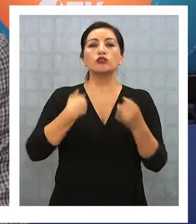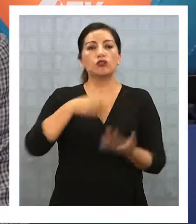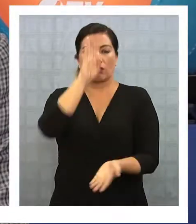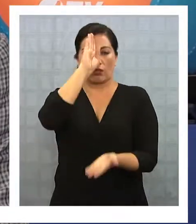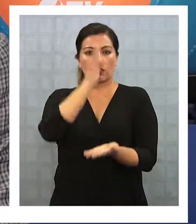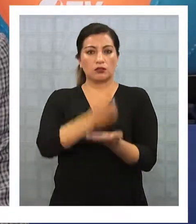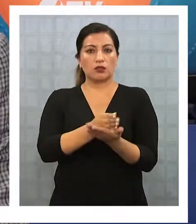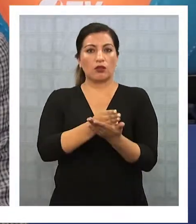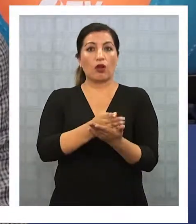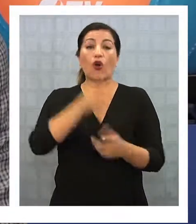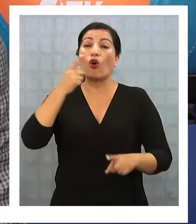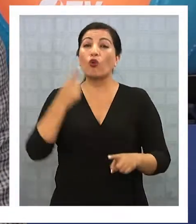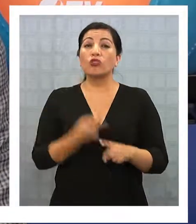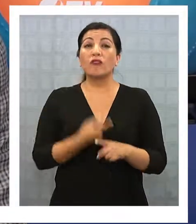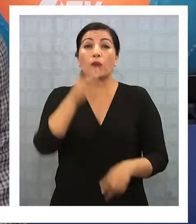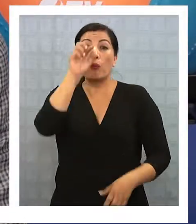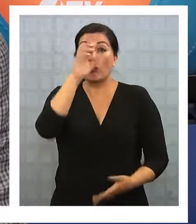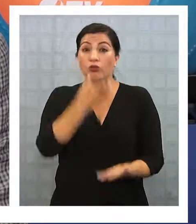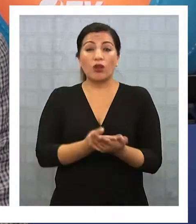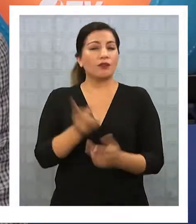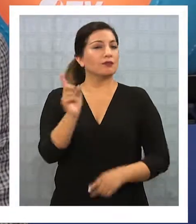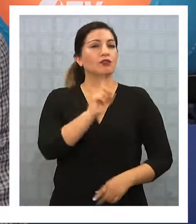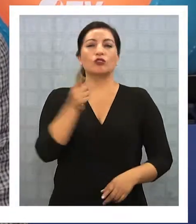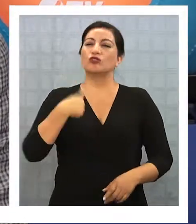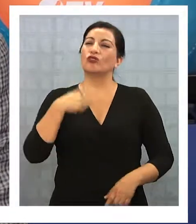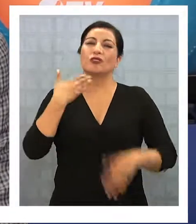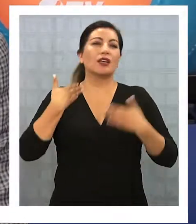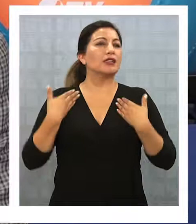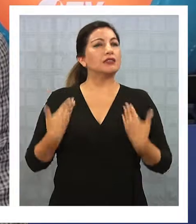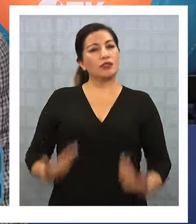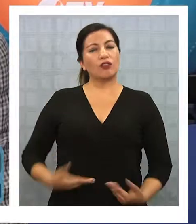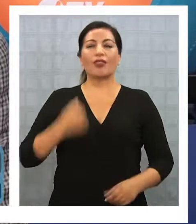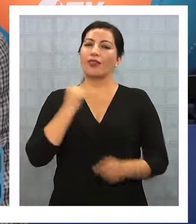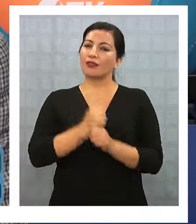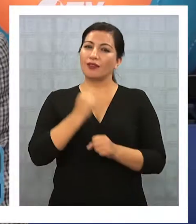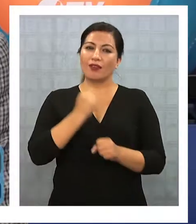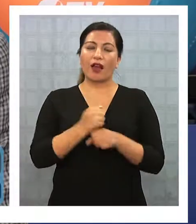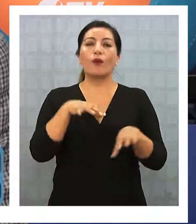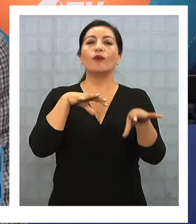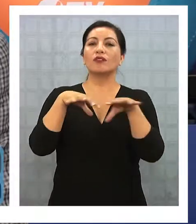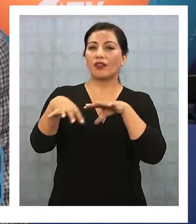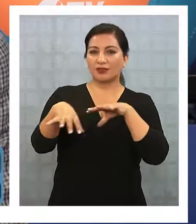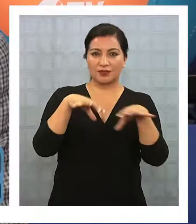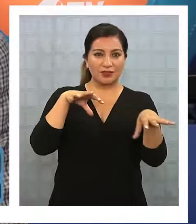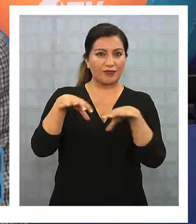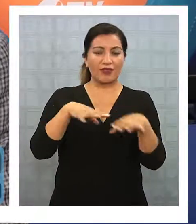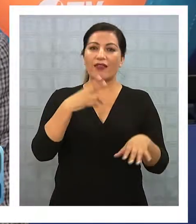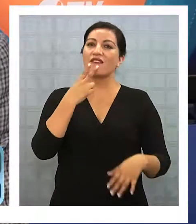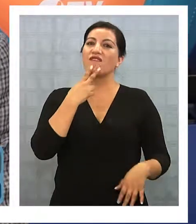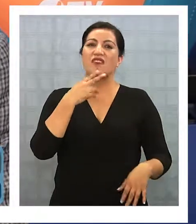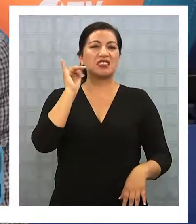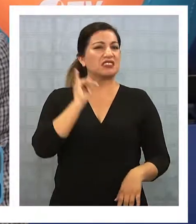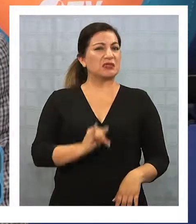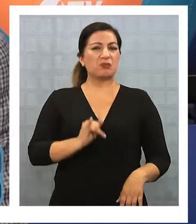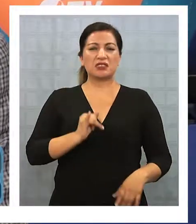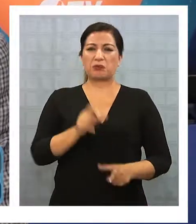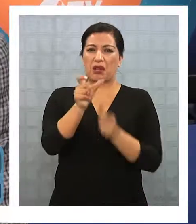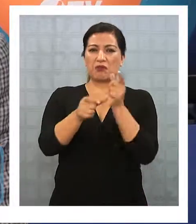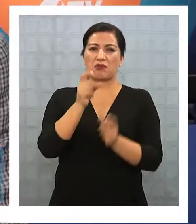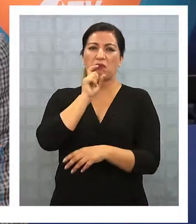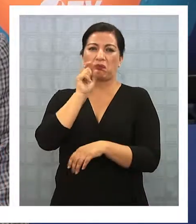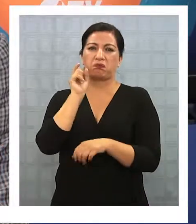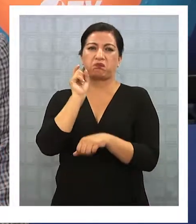decisión de no repostular estaba justamente cansado de trabajar en una actividad que vive el desprestigio que